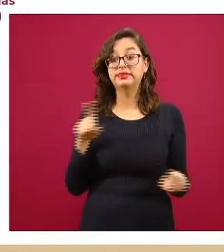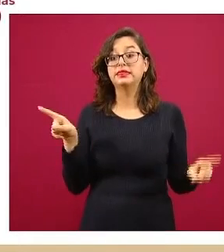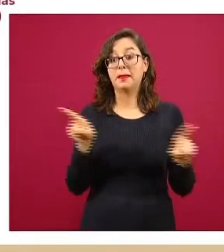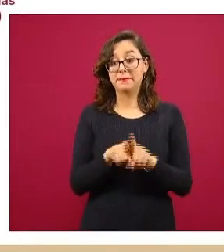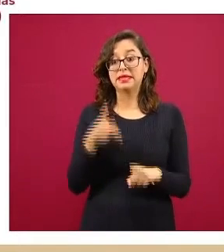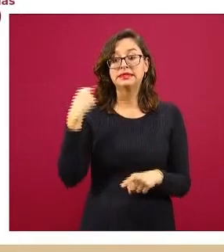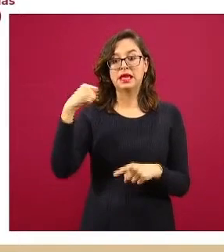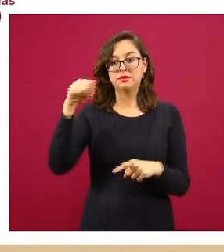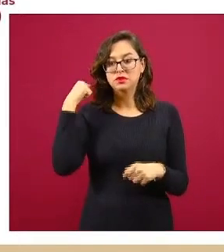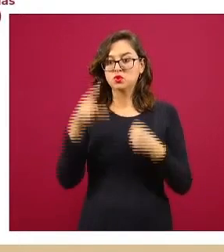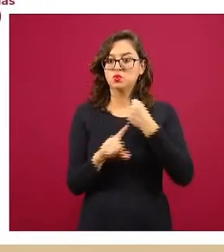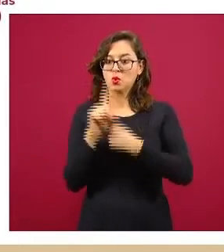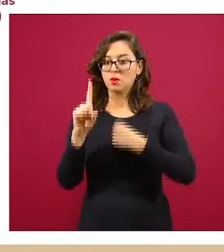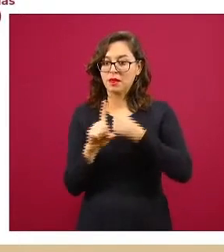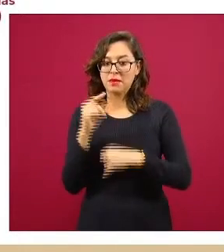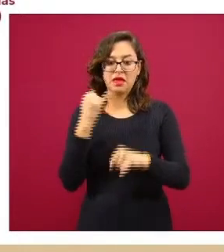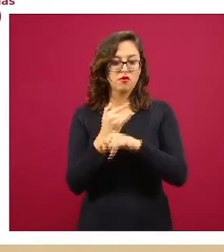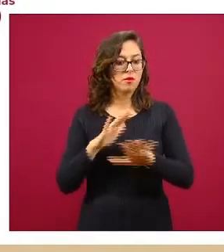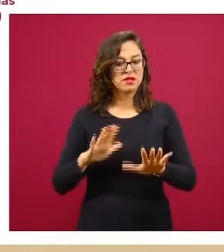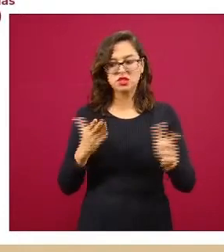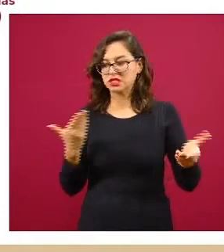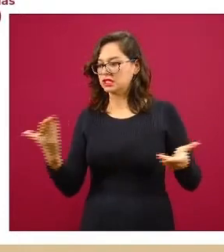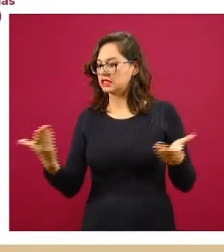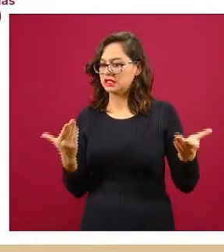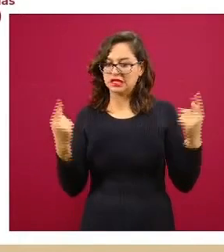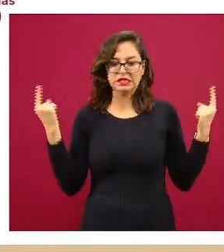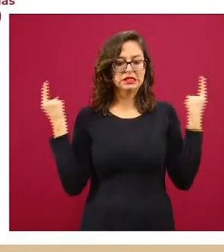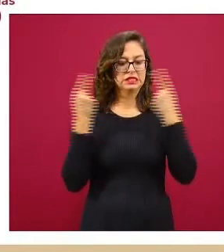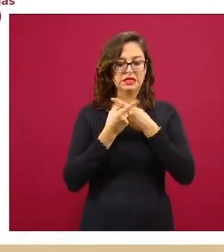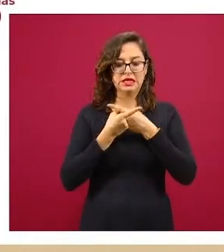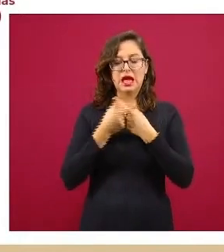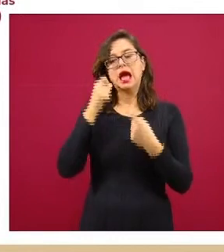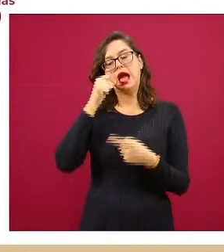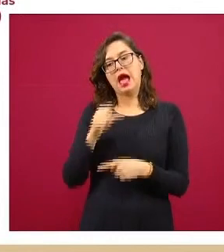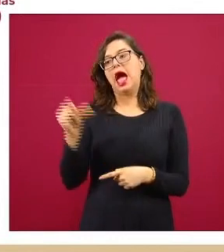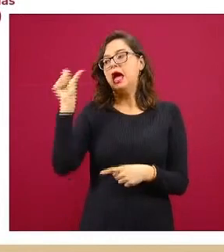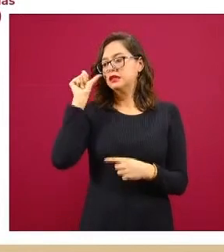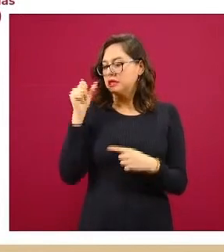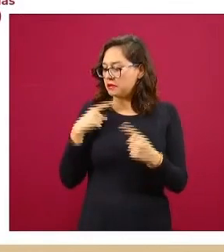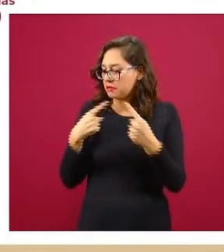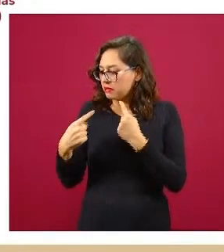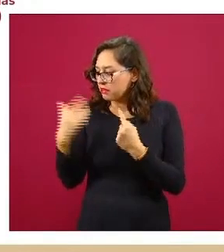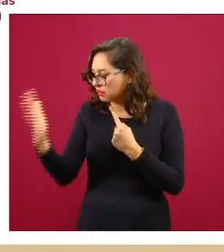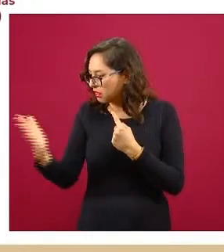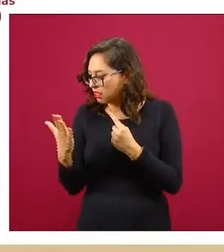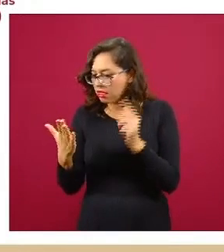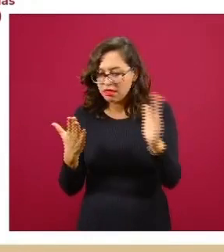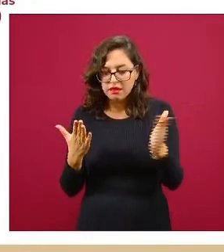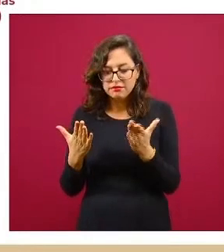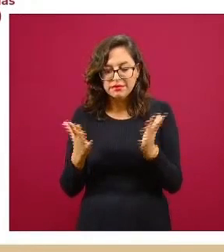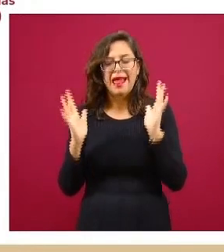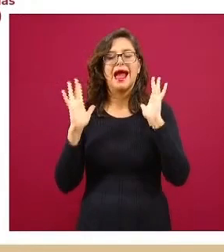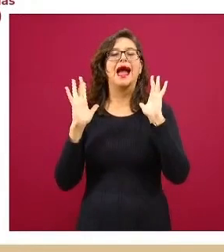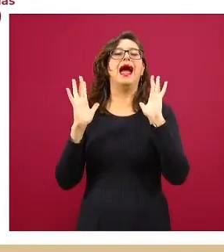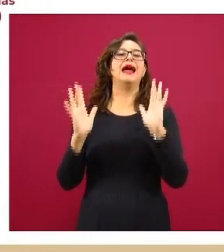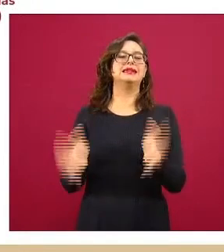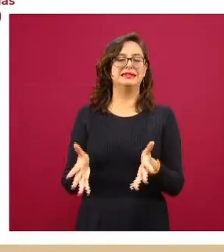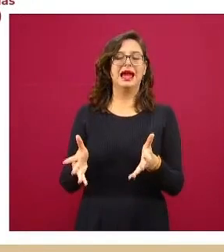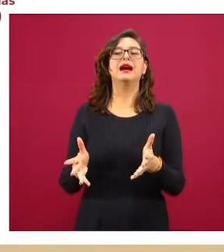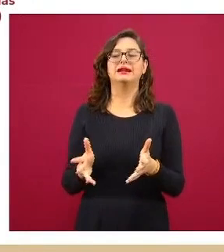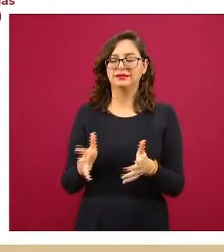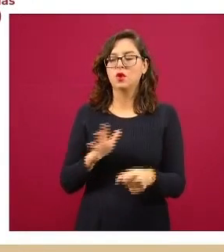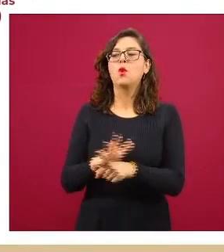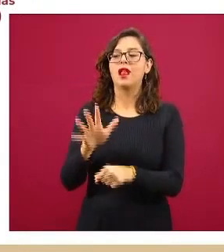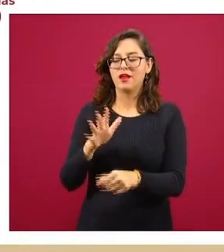diferencia de datos, pero justo ayer en la reunión ya más técnica que tuvimos, pudimos conciliar la información, vimos qué